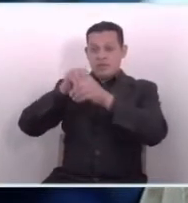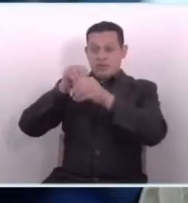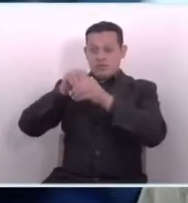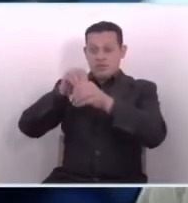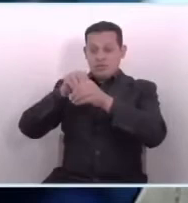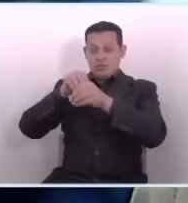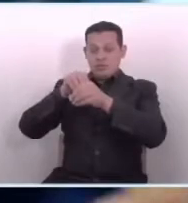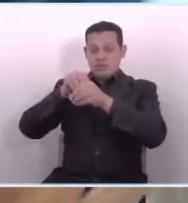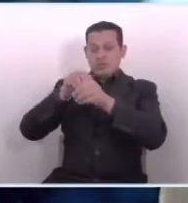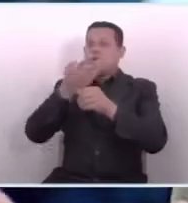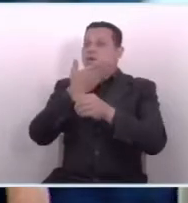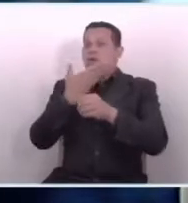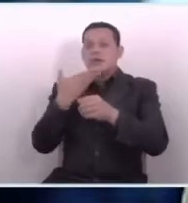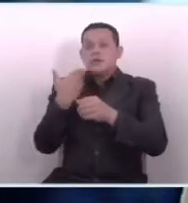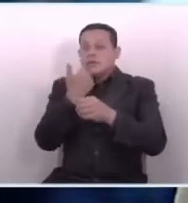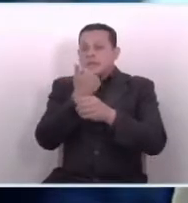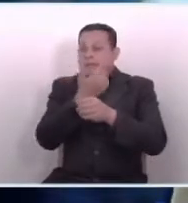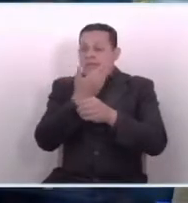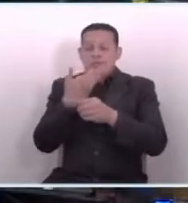¿Qué va a pasar?